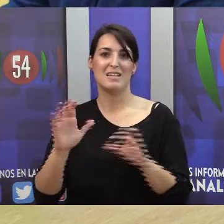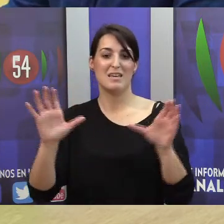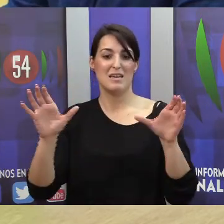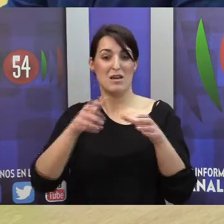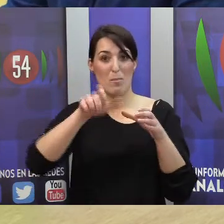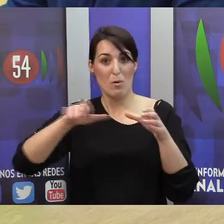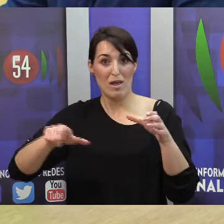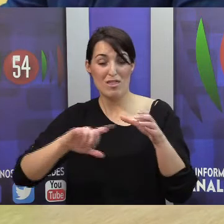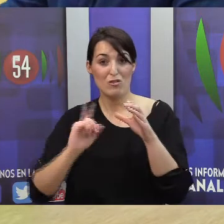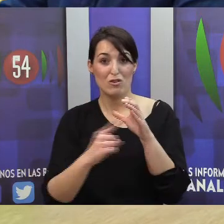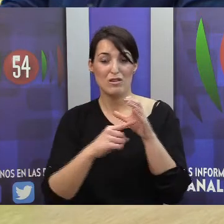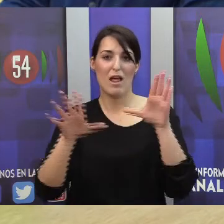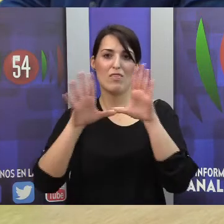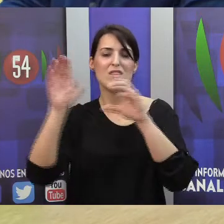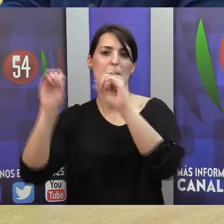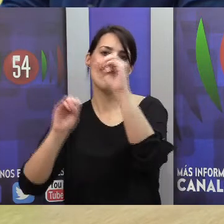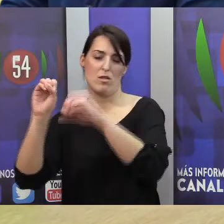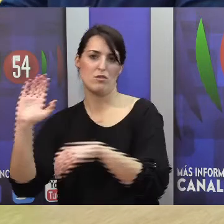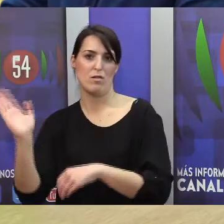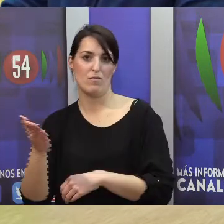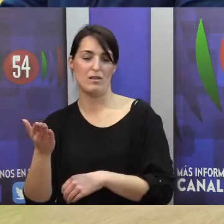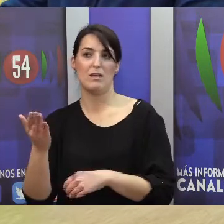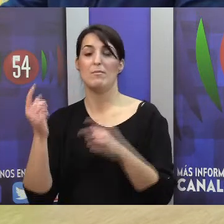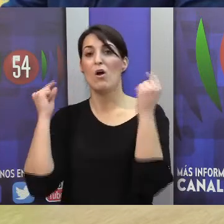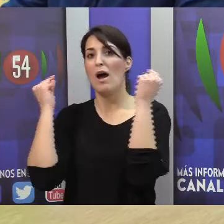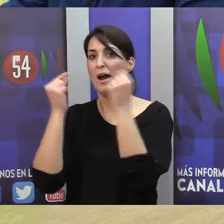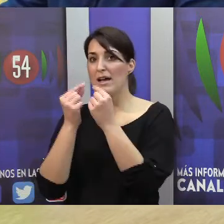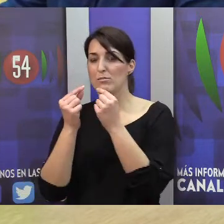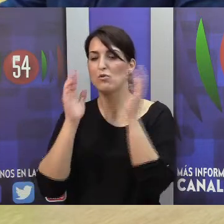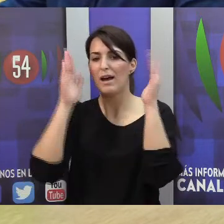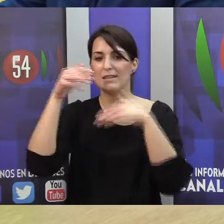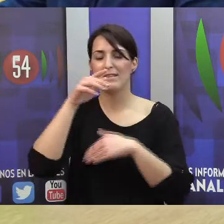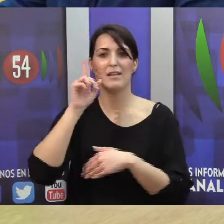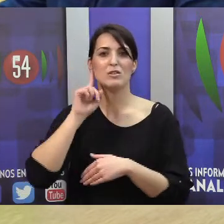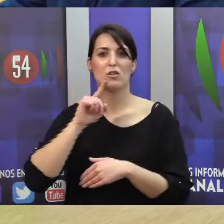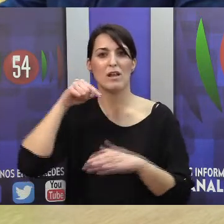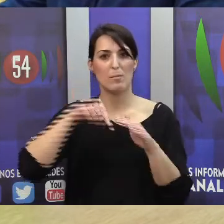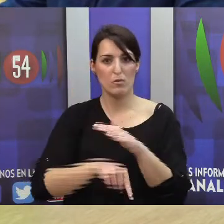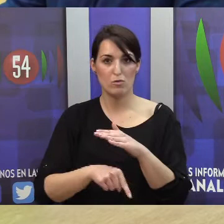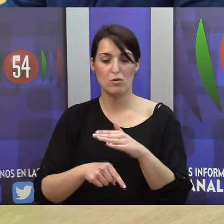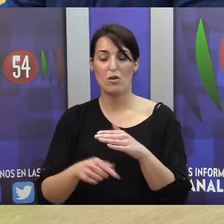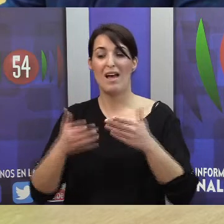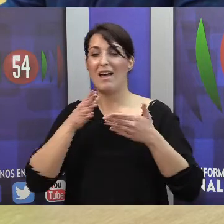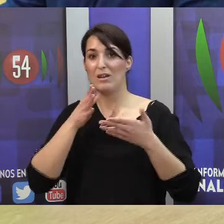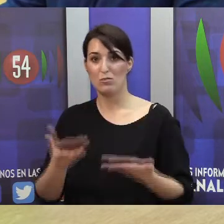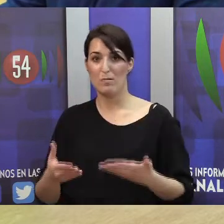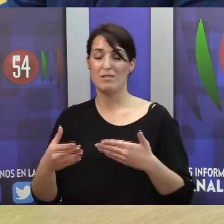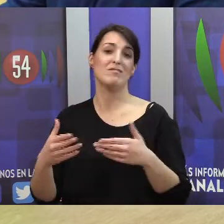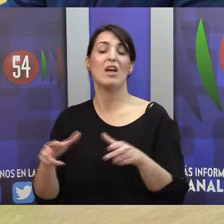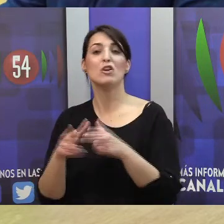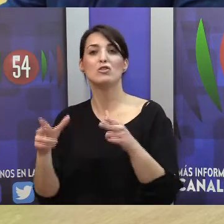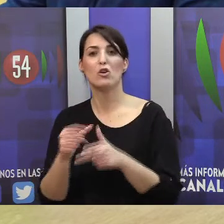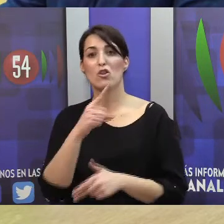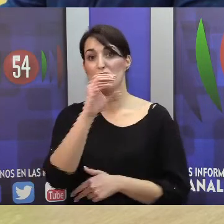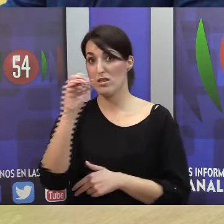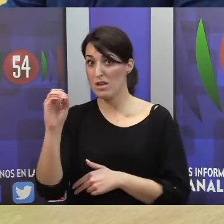población. Pero vamos, la asociación Aransburg, que atiende fundamentalmente a sorderas profundas, son 100 socios, tenemos ahora mismo 40